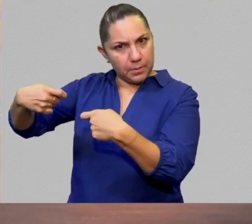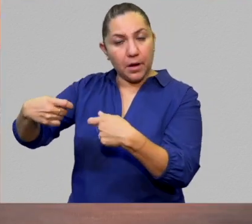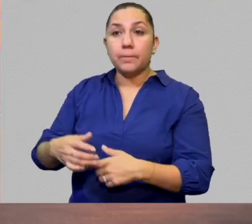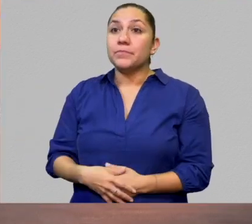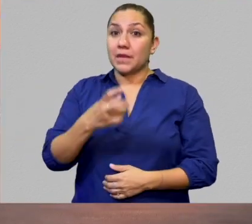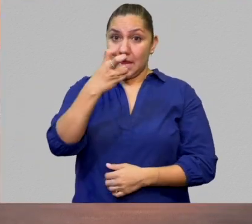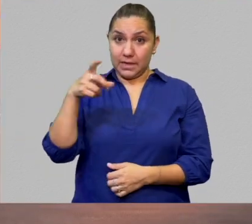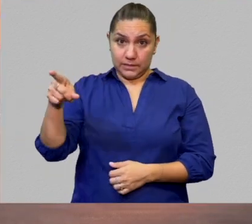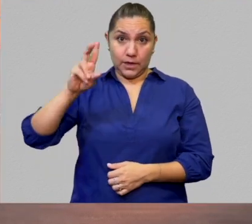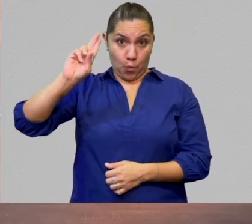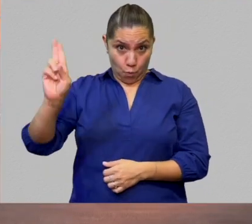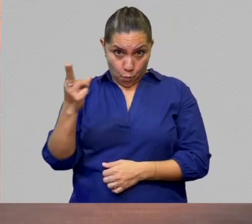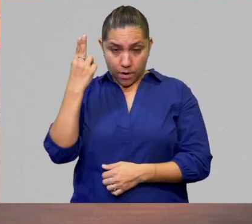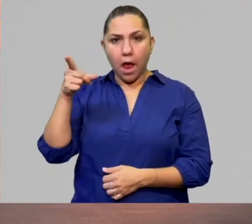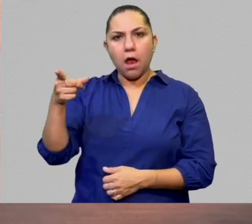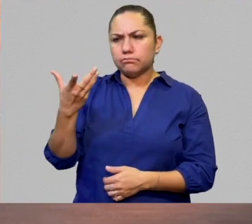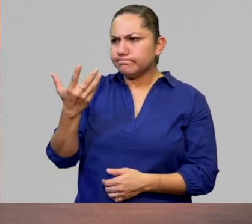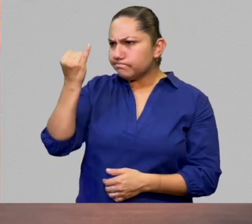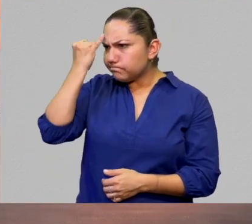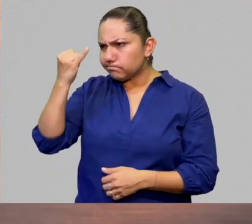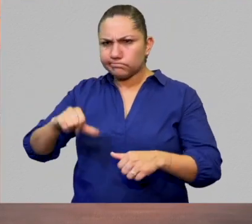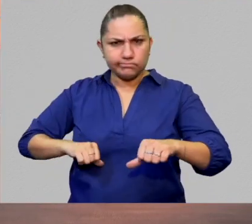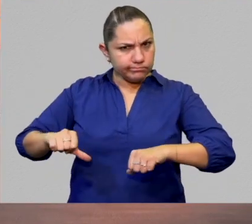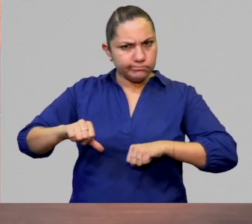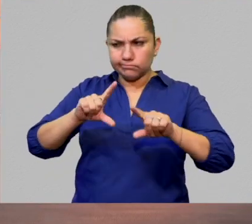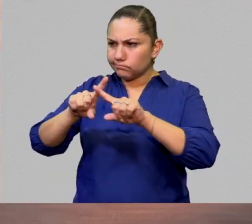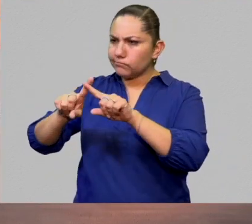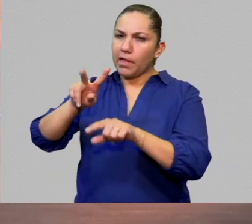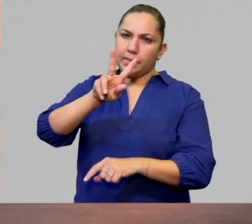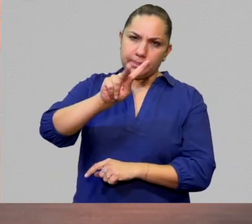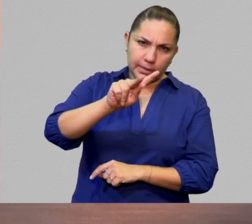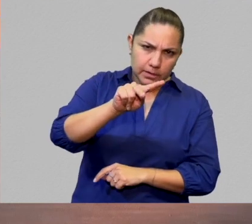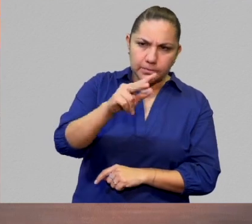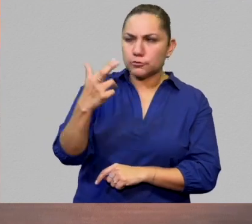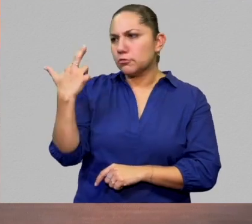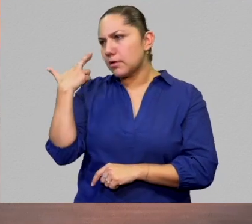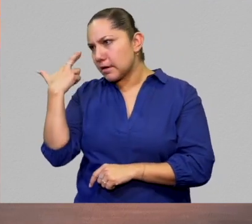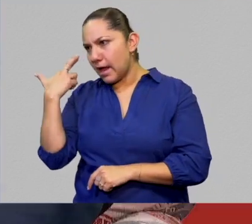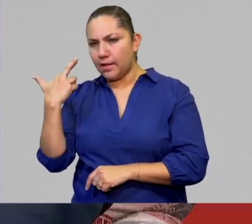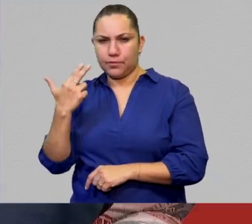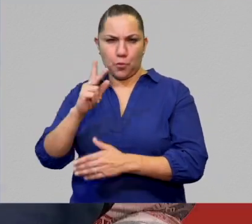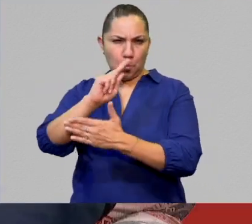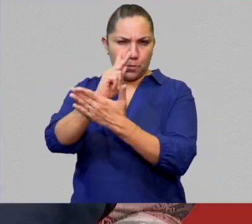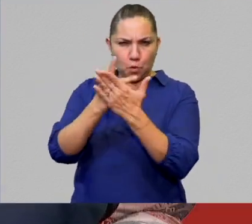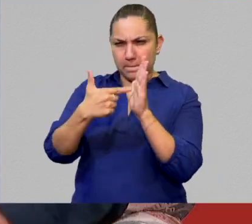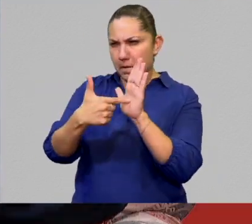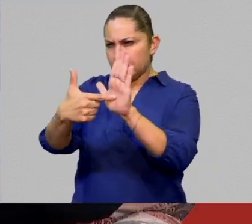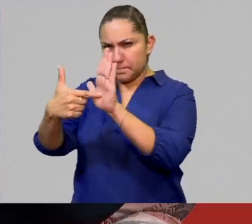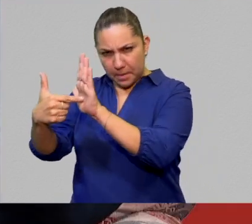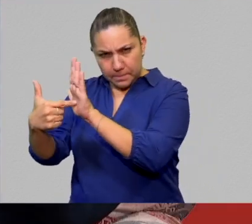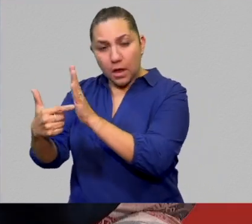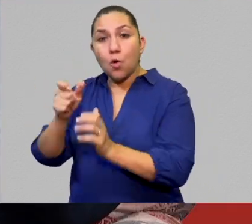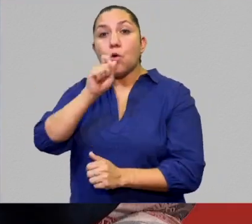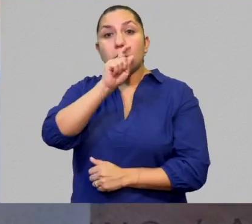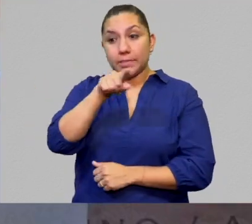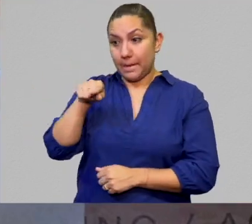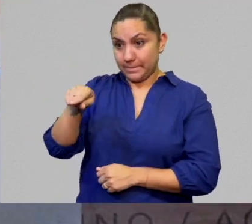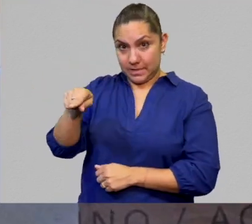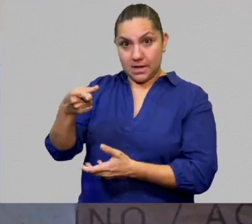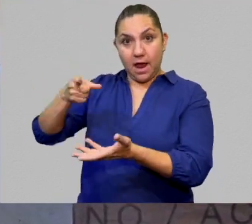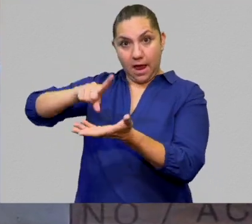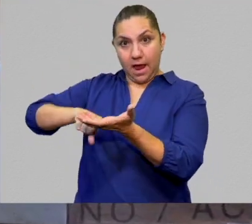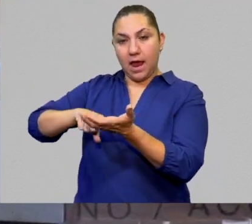Nacional se ve plasmado, por ejemplo, a través de un programa de televisión, de programas de radio, del propio